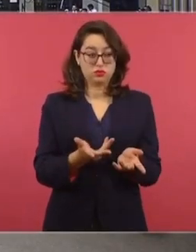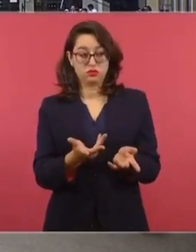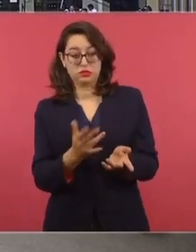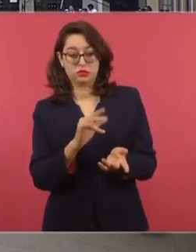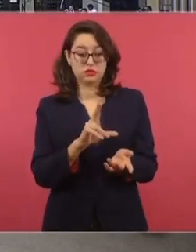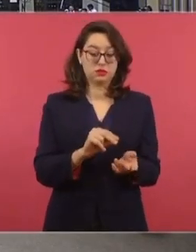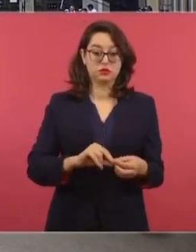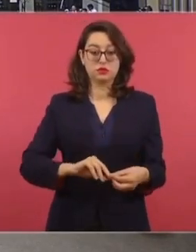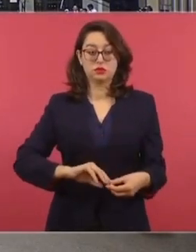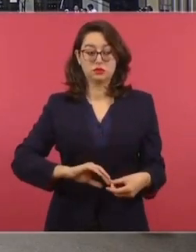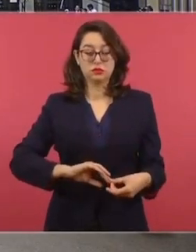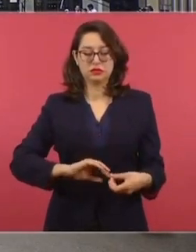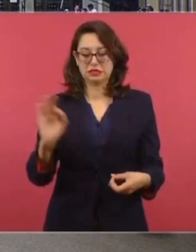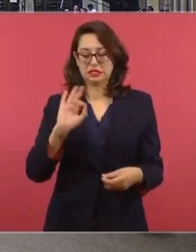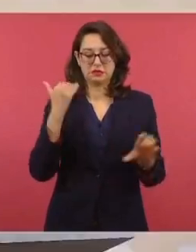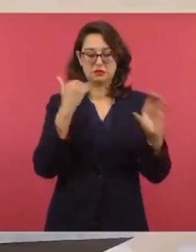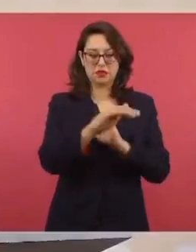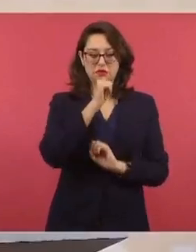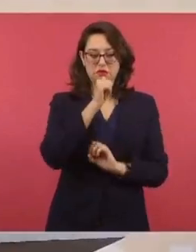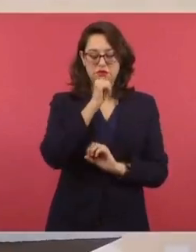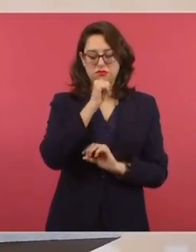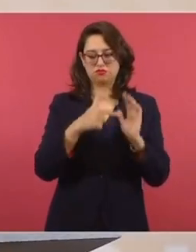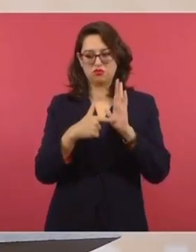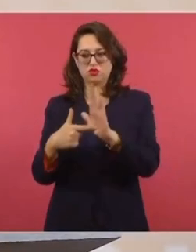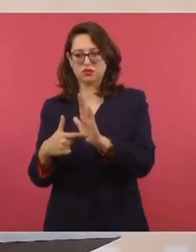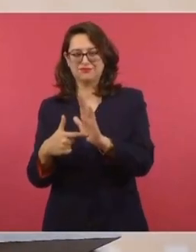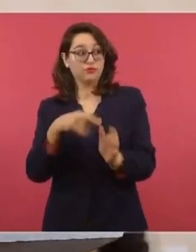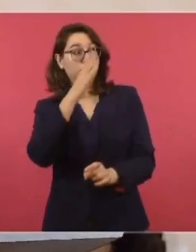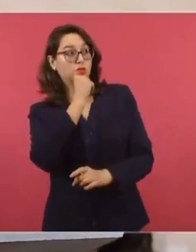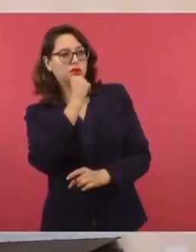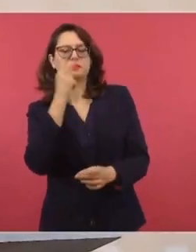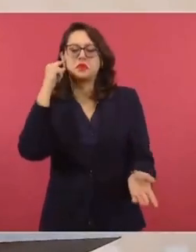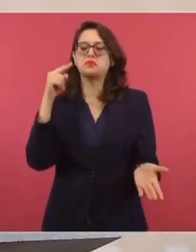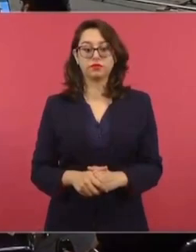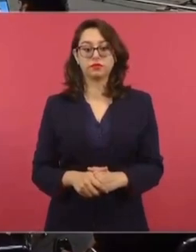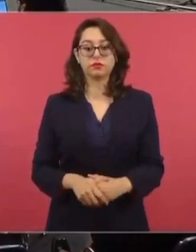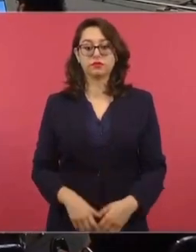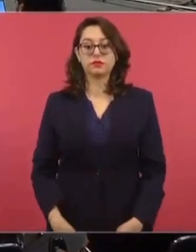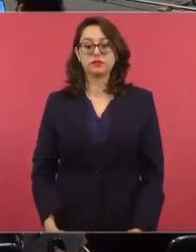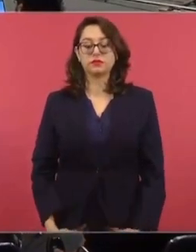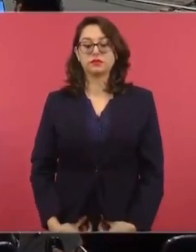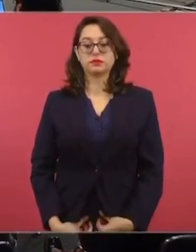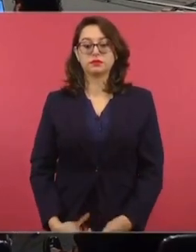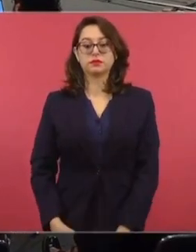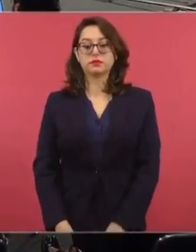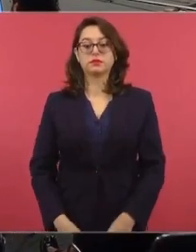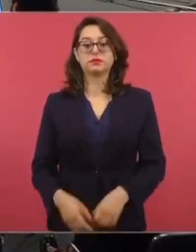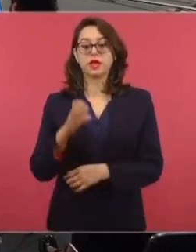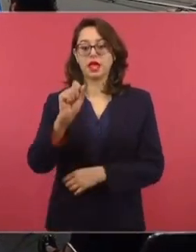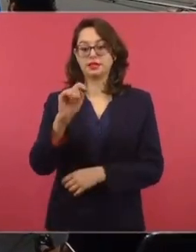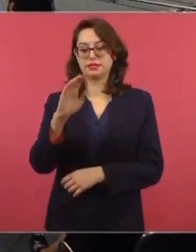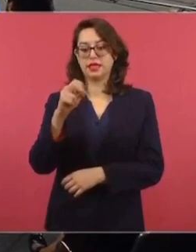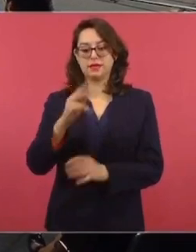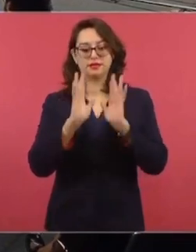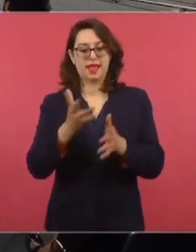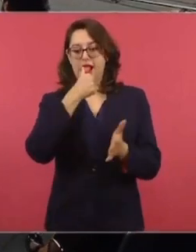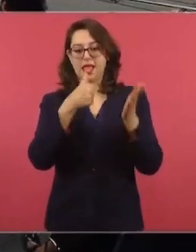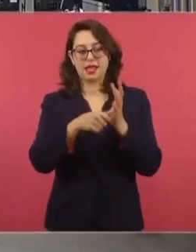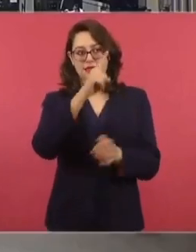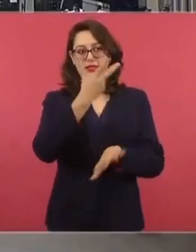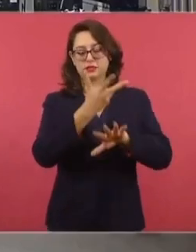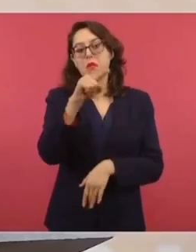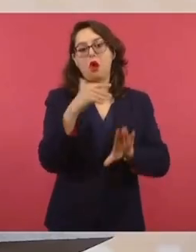puede. No, yo creo que sí, porque es lo mismo, es hacer público, lo público. Ah, vamos a ponerla de una vez.